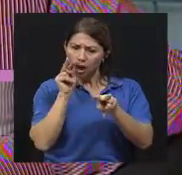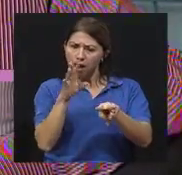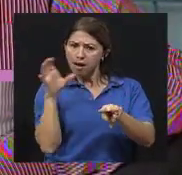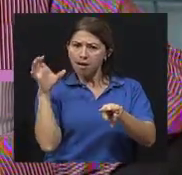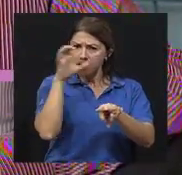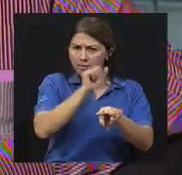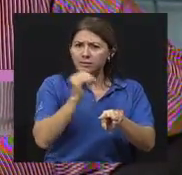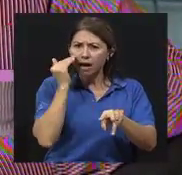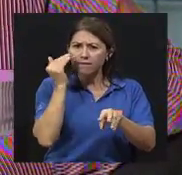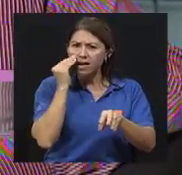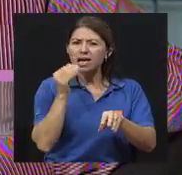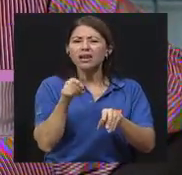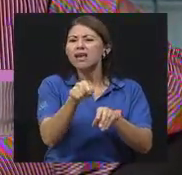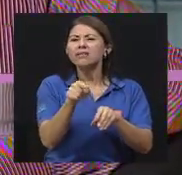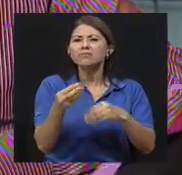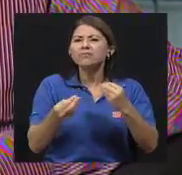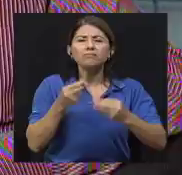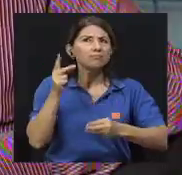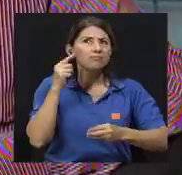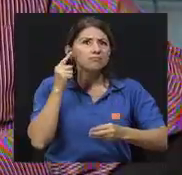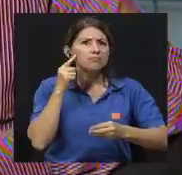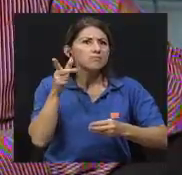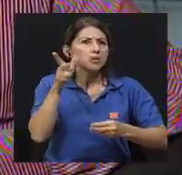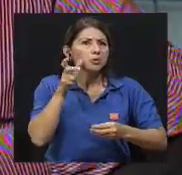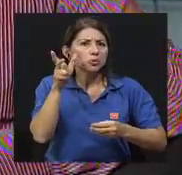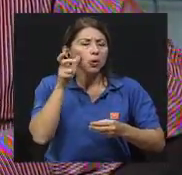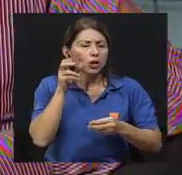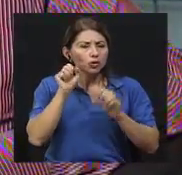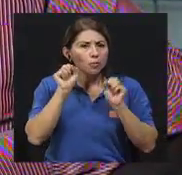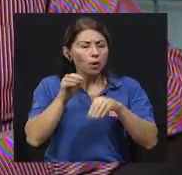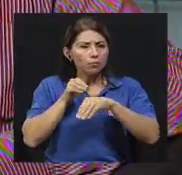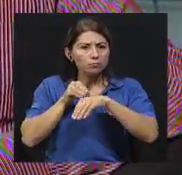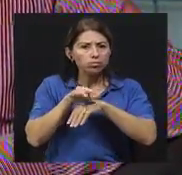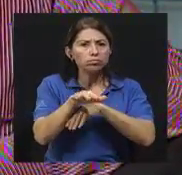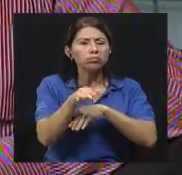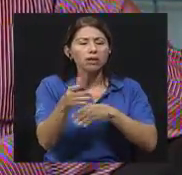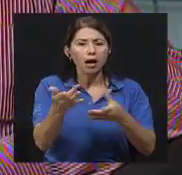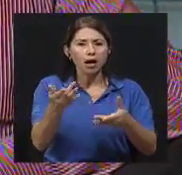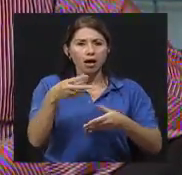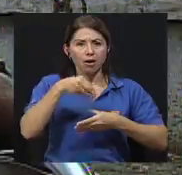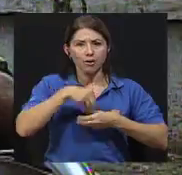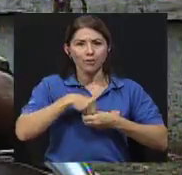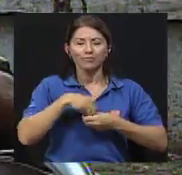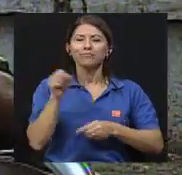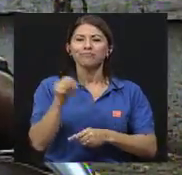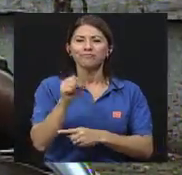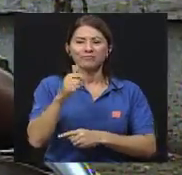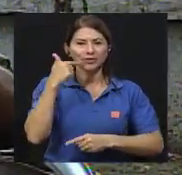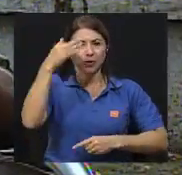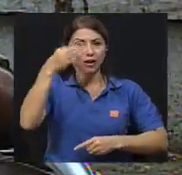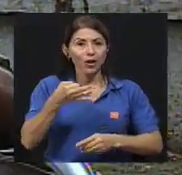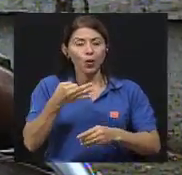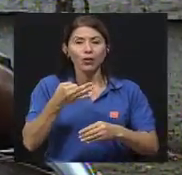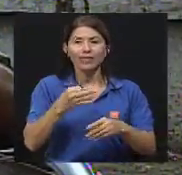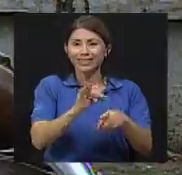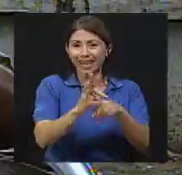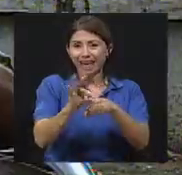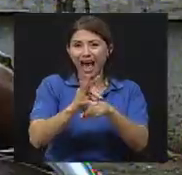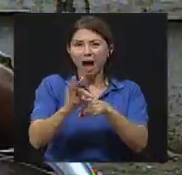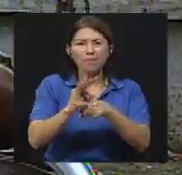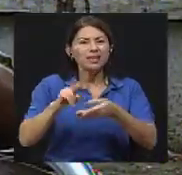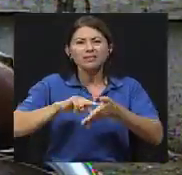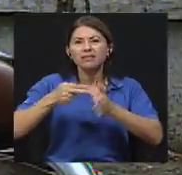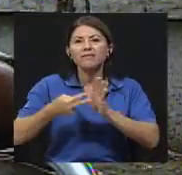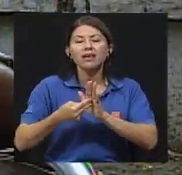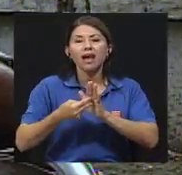saber cuáles son esos sonidos que le pueden llegar a tocar, ¿verdad? Toda terapia, yo creo que toda terapia es una